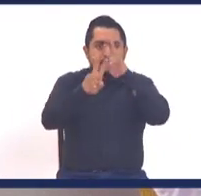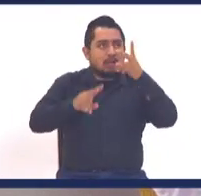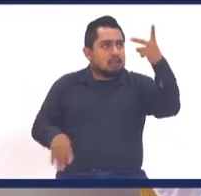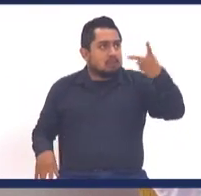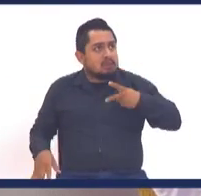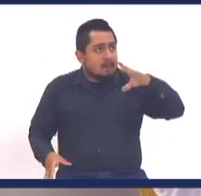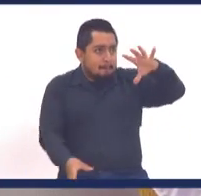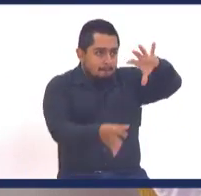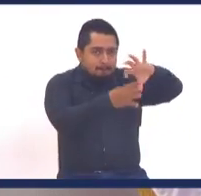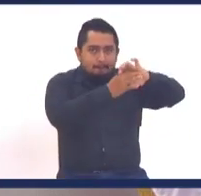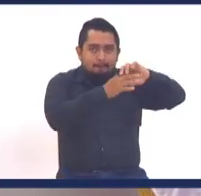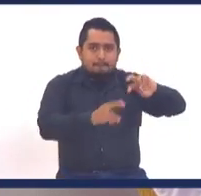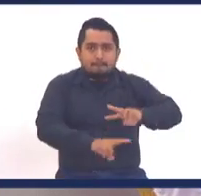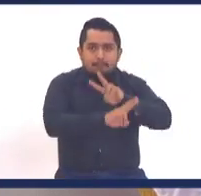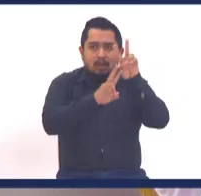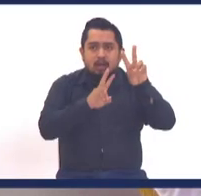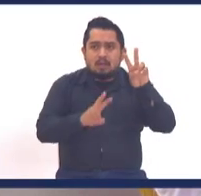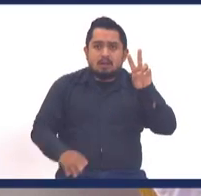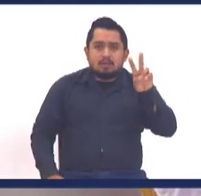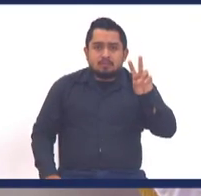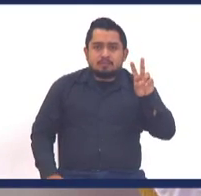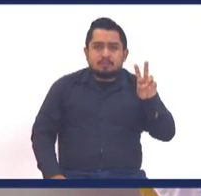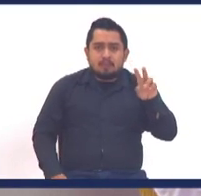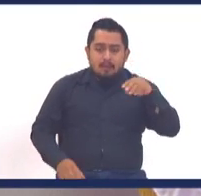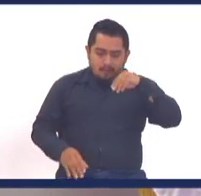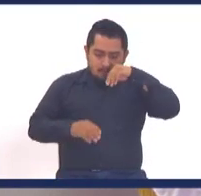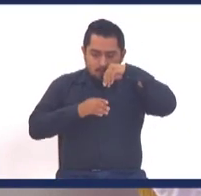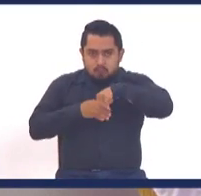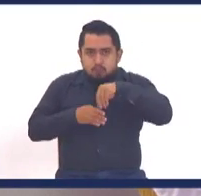Dios, que se traduce en paz interior.